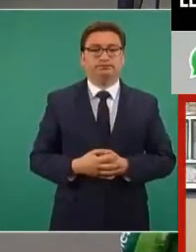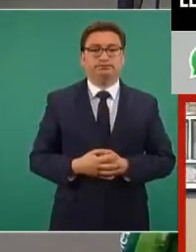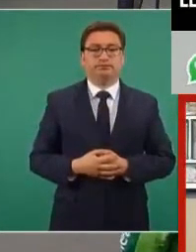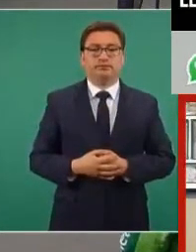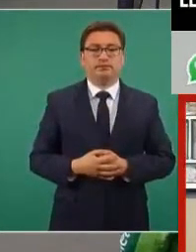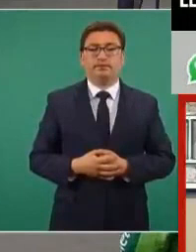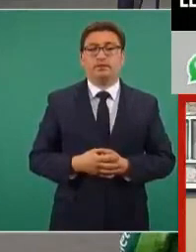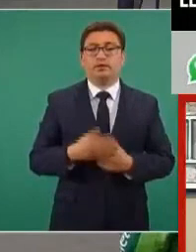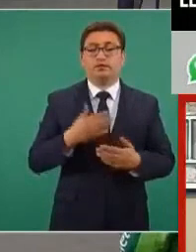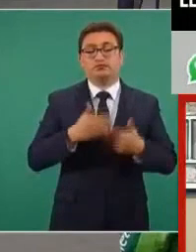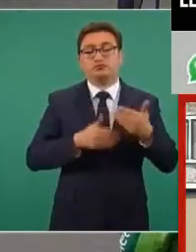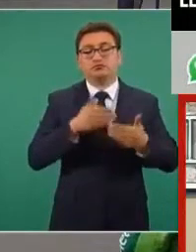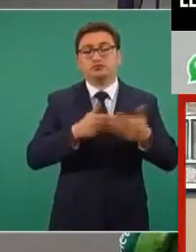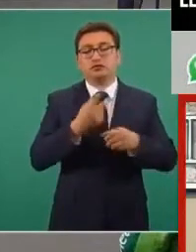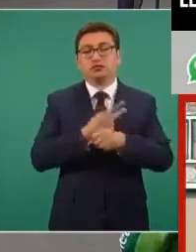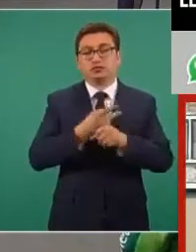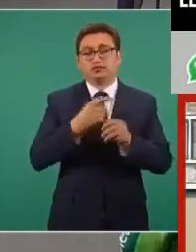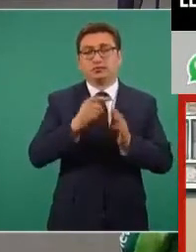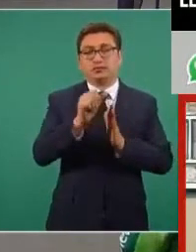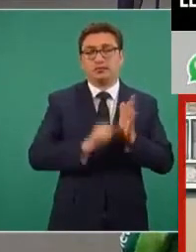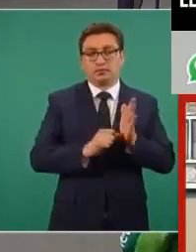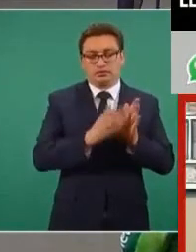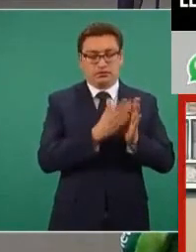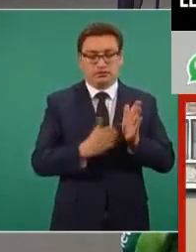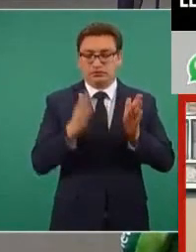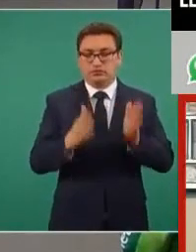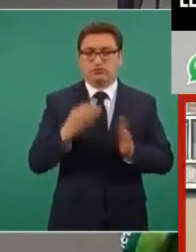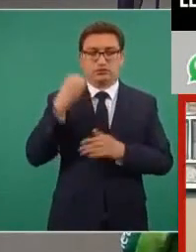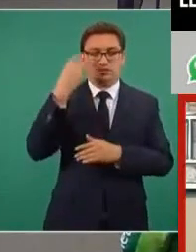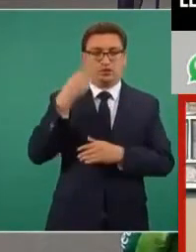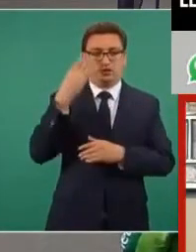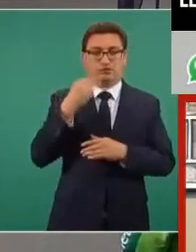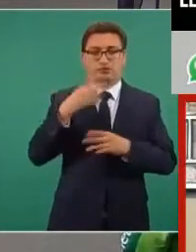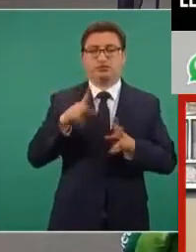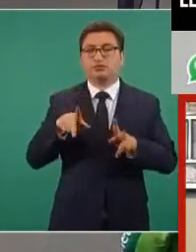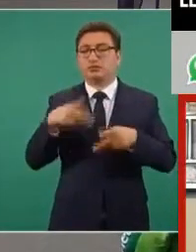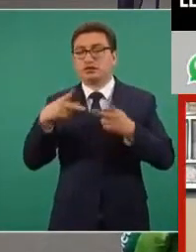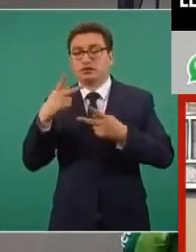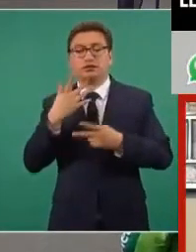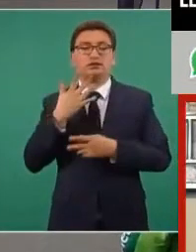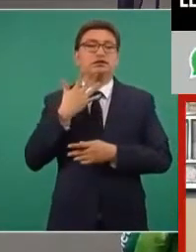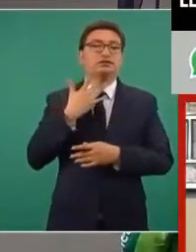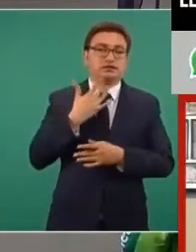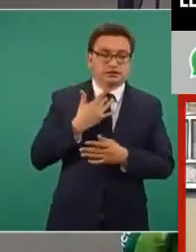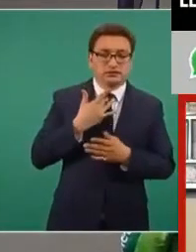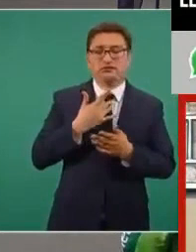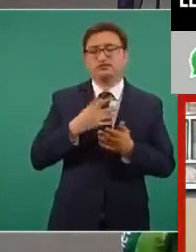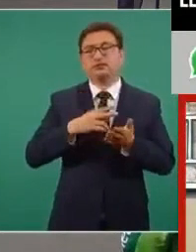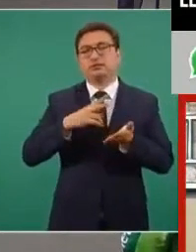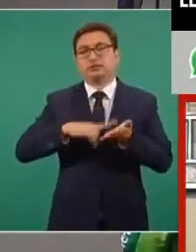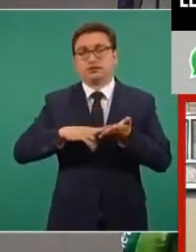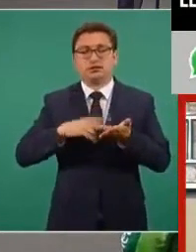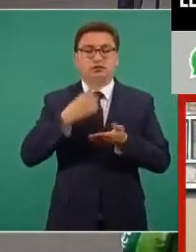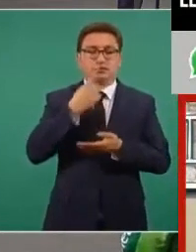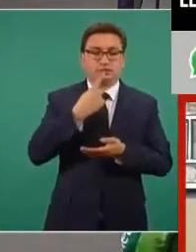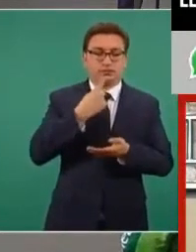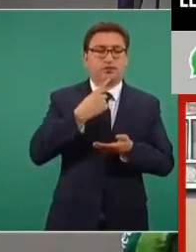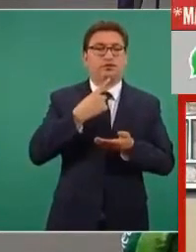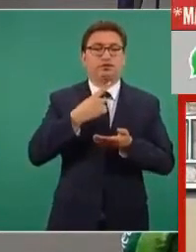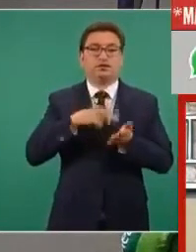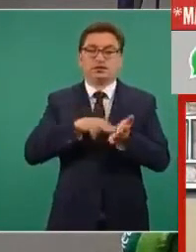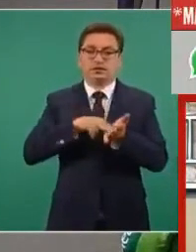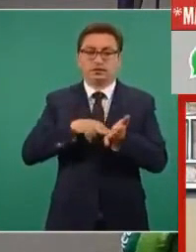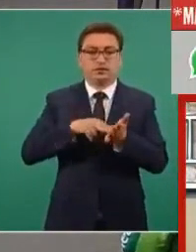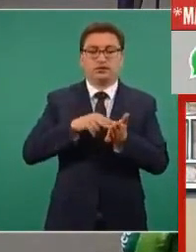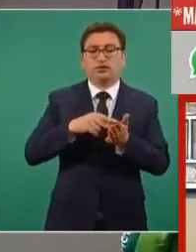Como resultado, se estima que durante el mes de marzo las ventas de gasolinas y diésel incrementaron